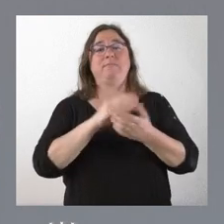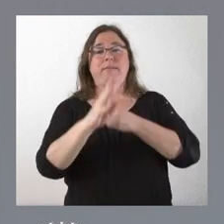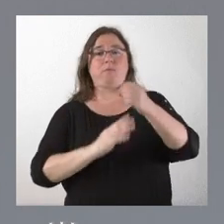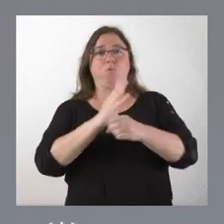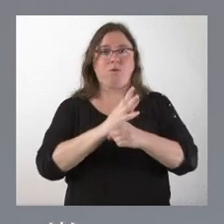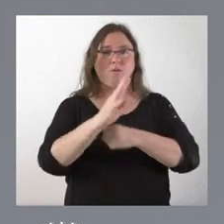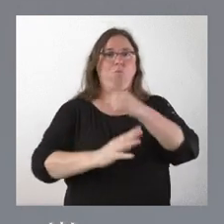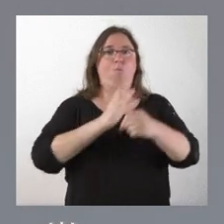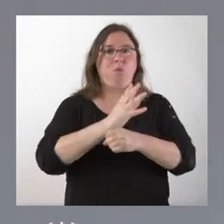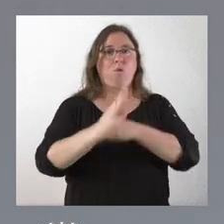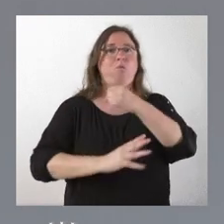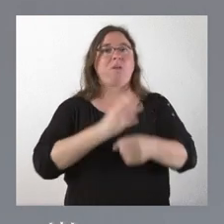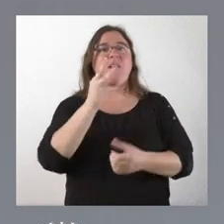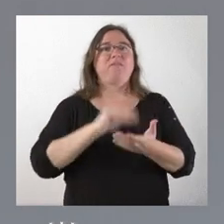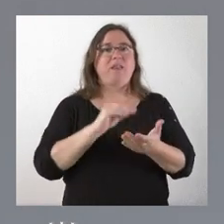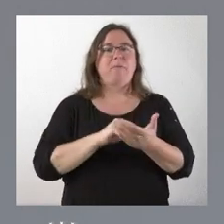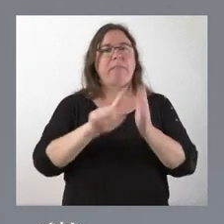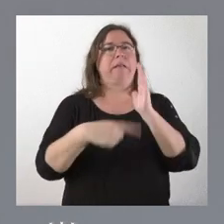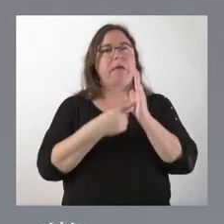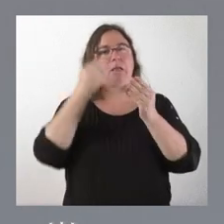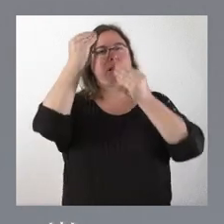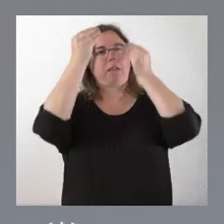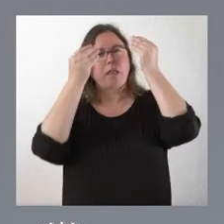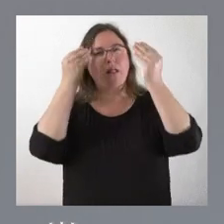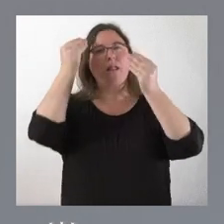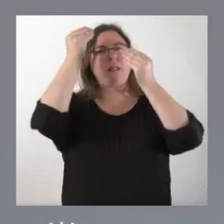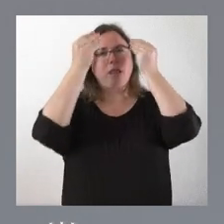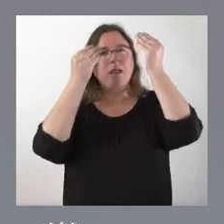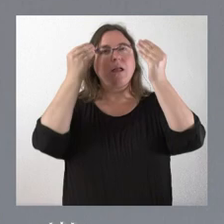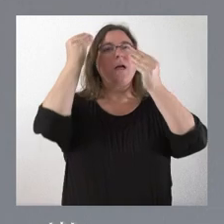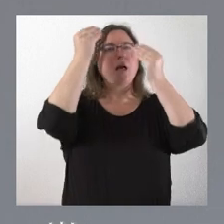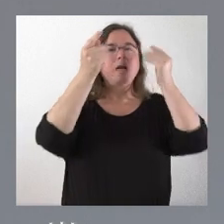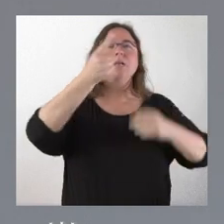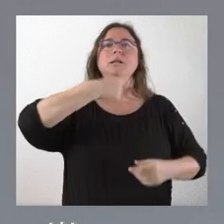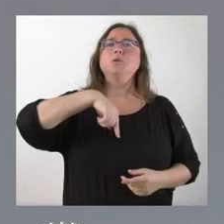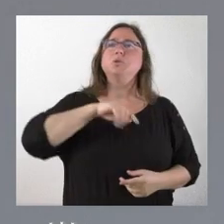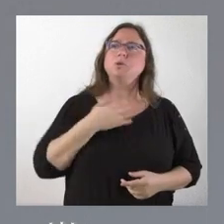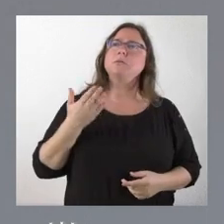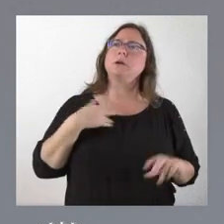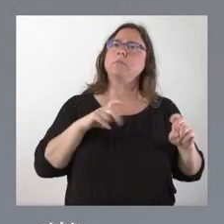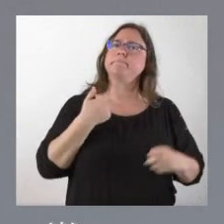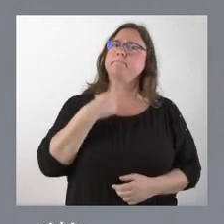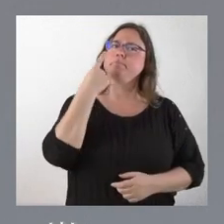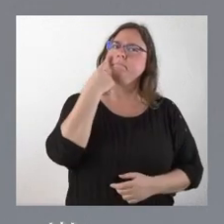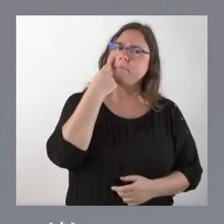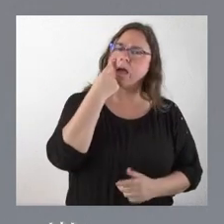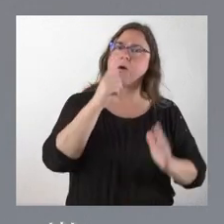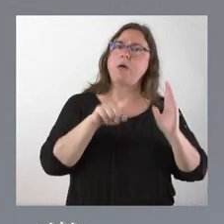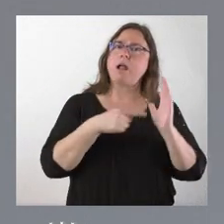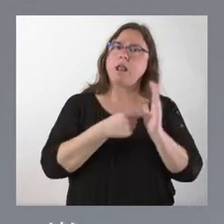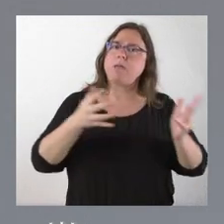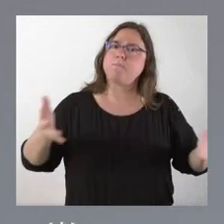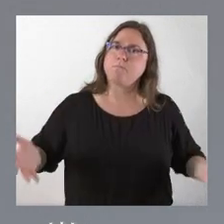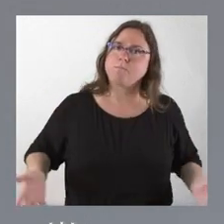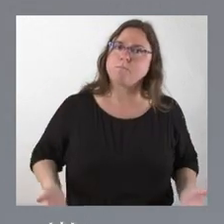y nosotros desde el principio dedicamos mucha atención a empujar la ley, a impulsarla.